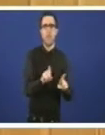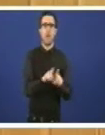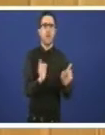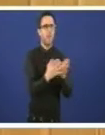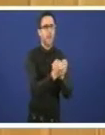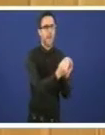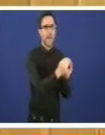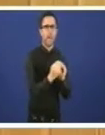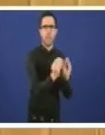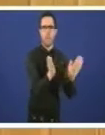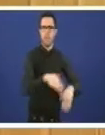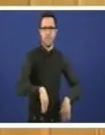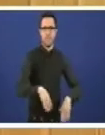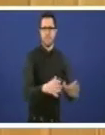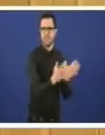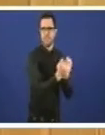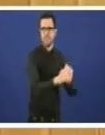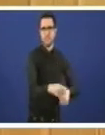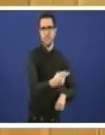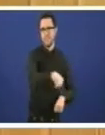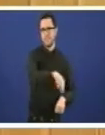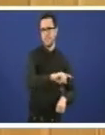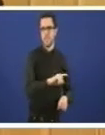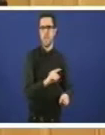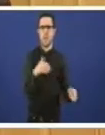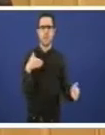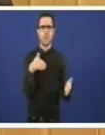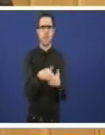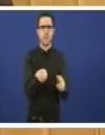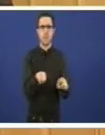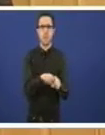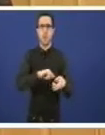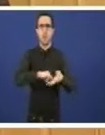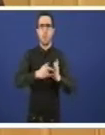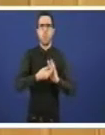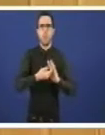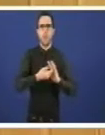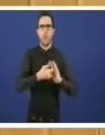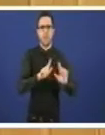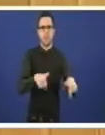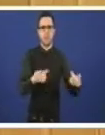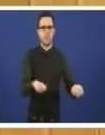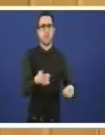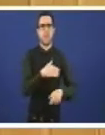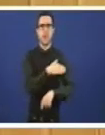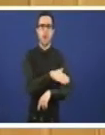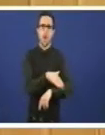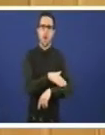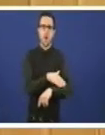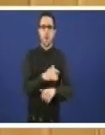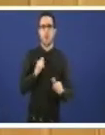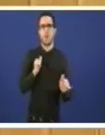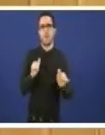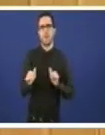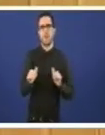tratamento o teño dito e que chegaron con un plan de residuos do goberno Fraga e marcharon con un